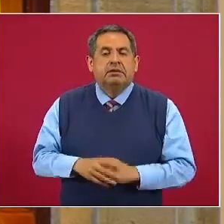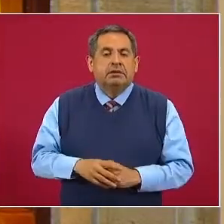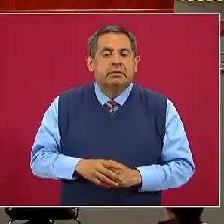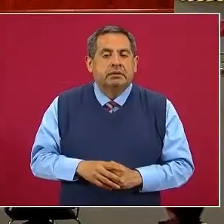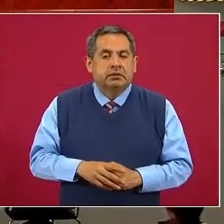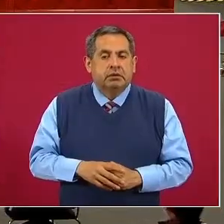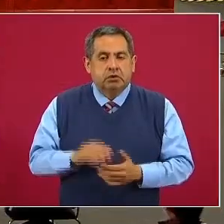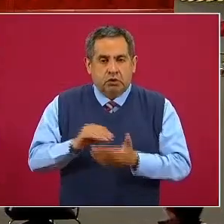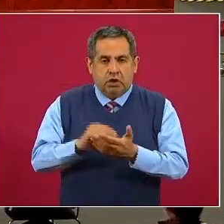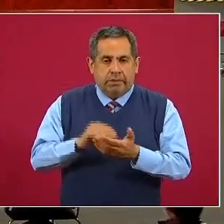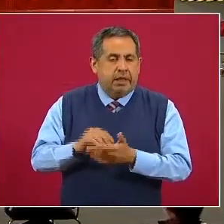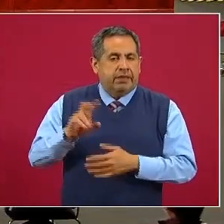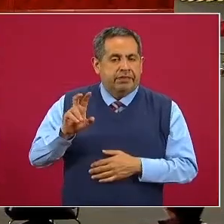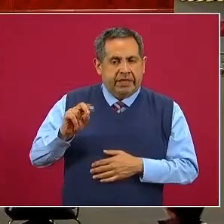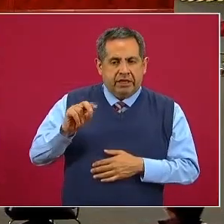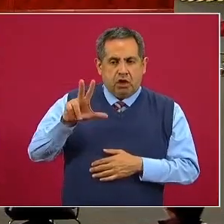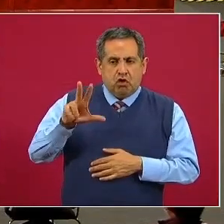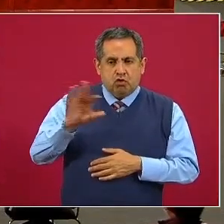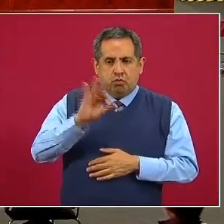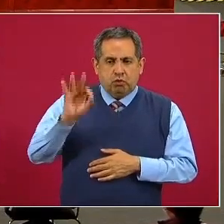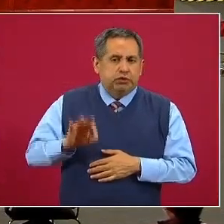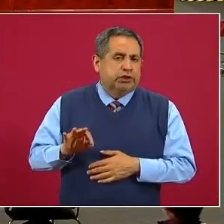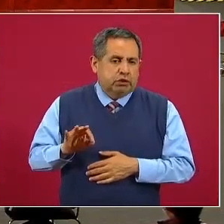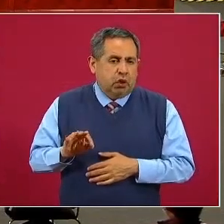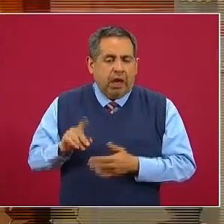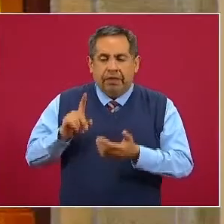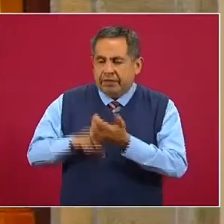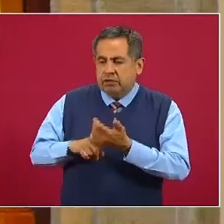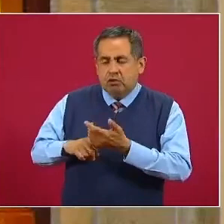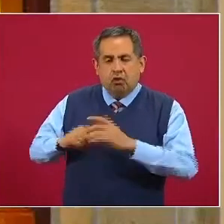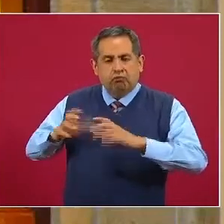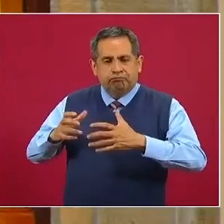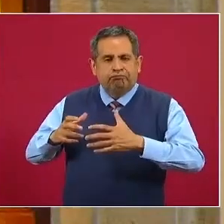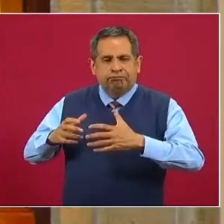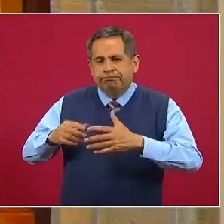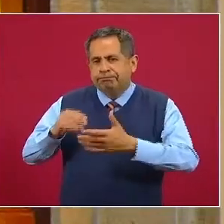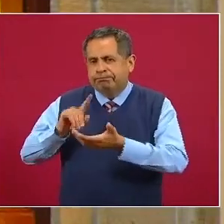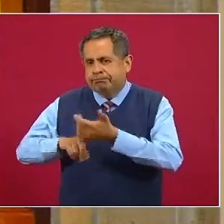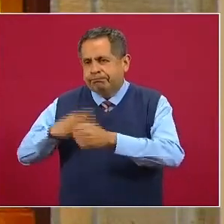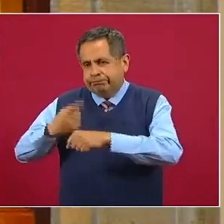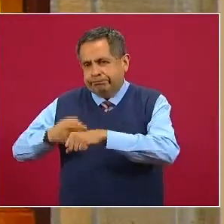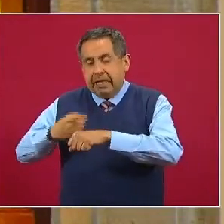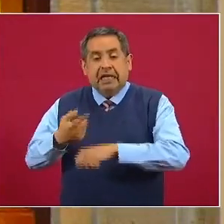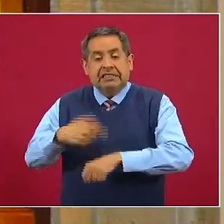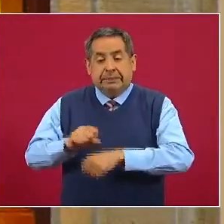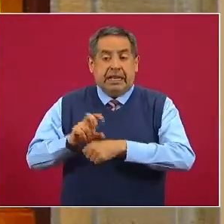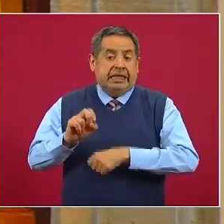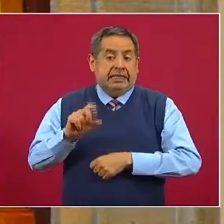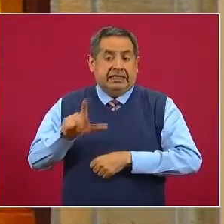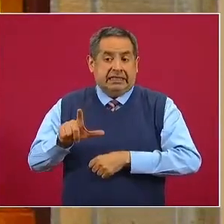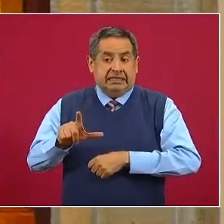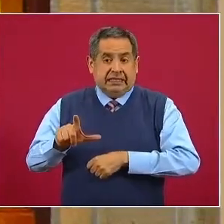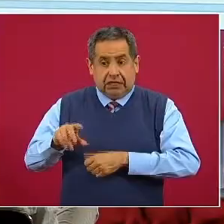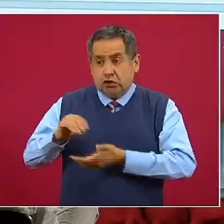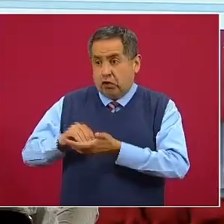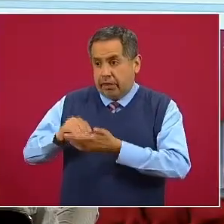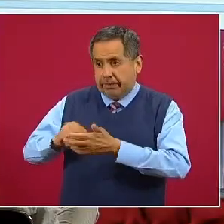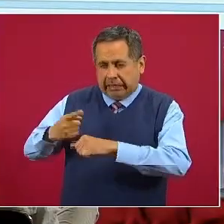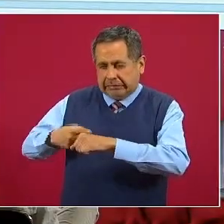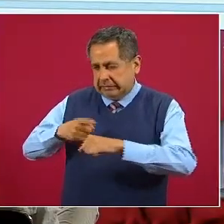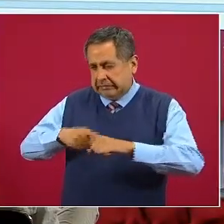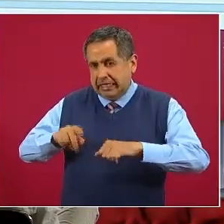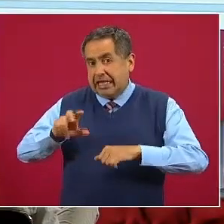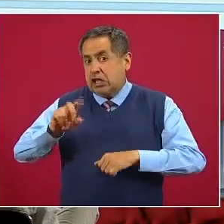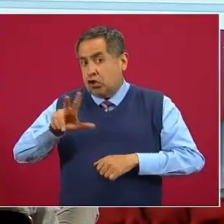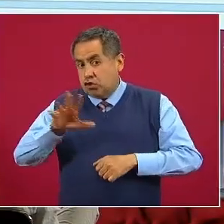Continúa en 38% el porcentaje de positividad para la semana 37 que es la última graficada, con lo